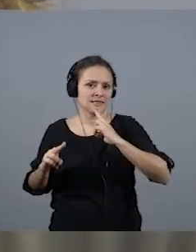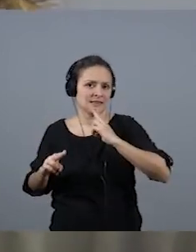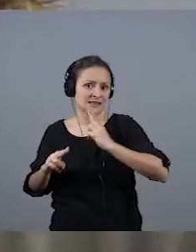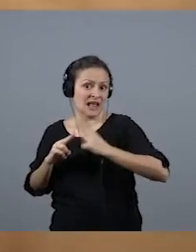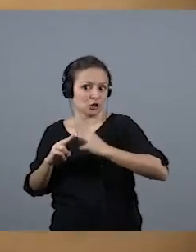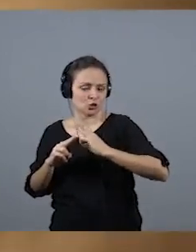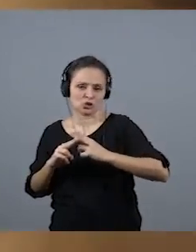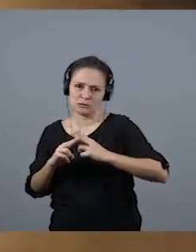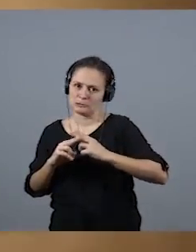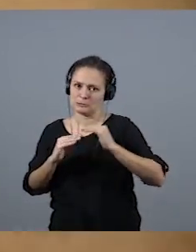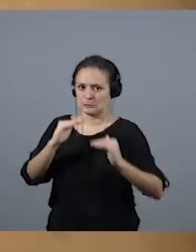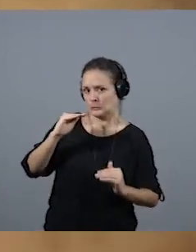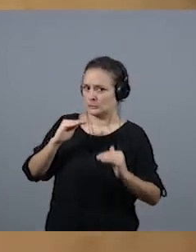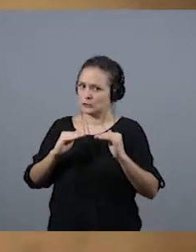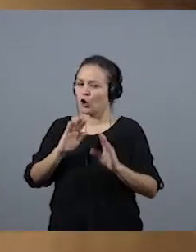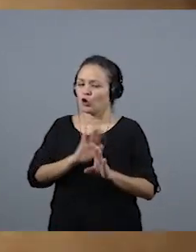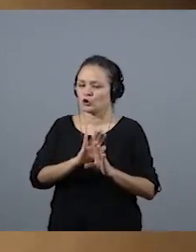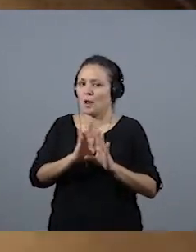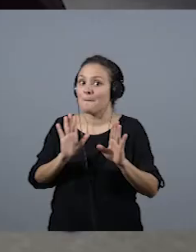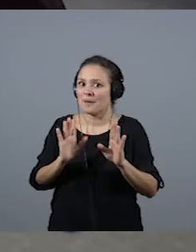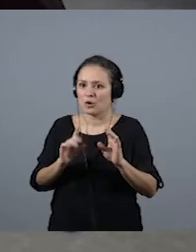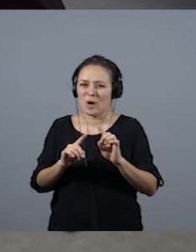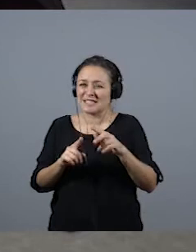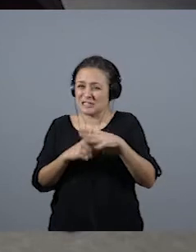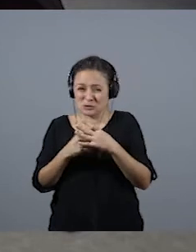desigualdad, pero no es el ámbito más hostil.